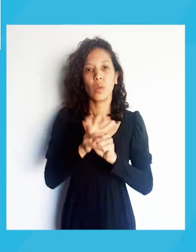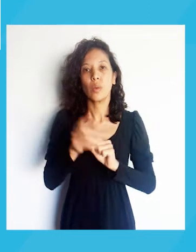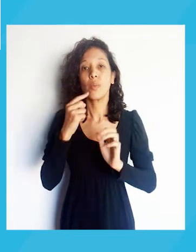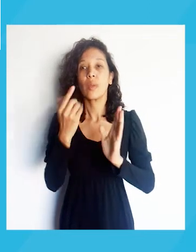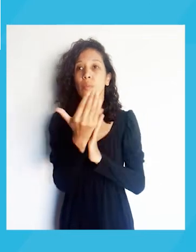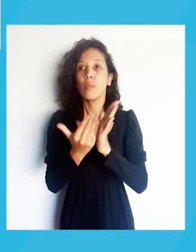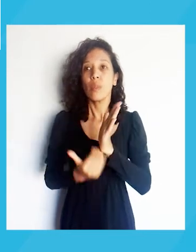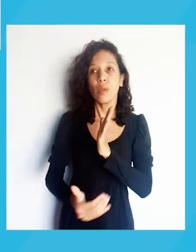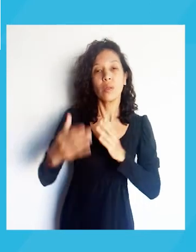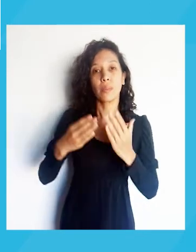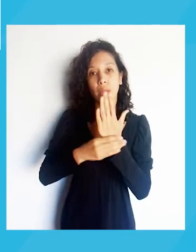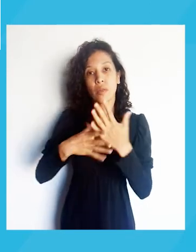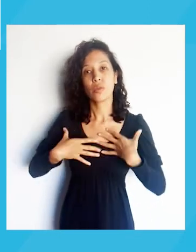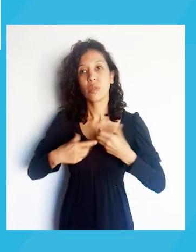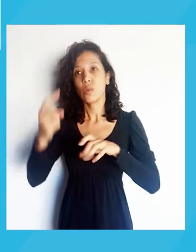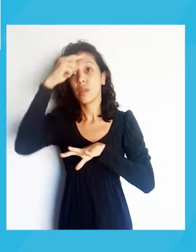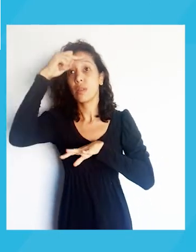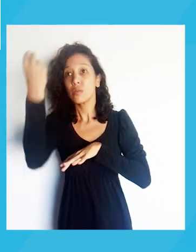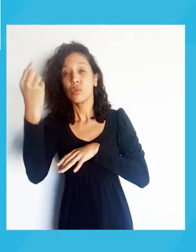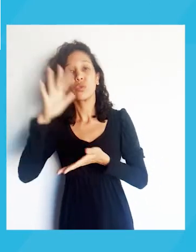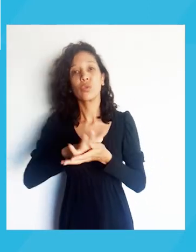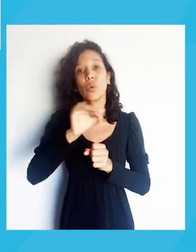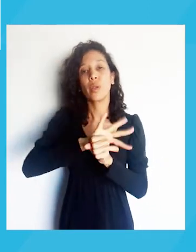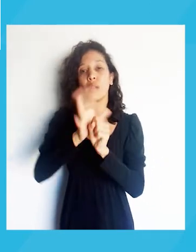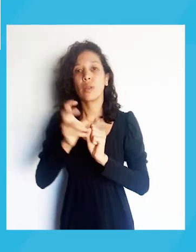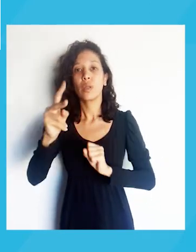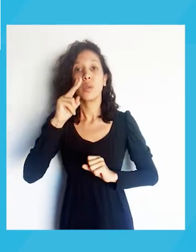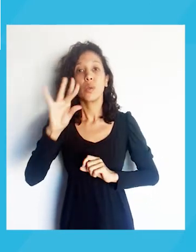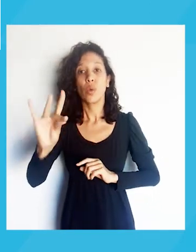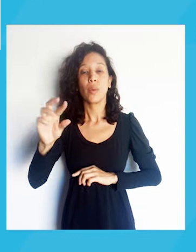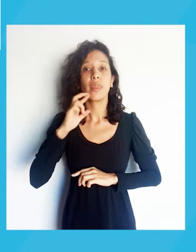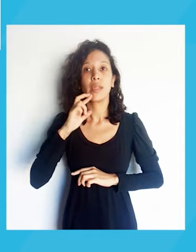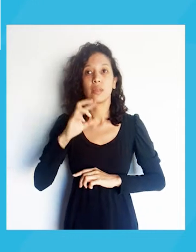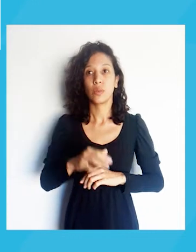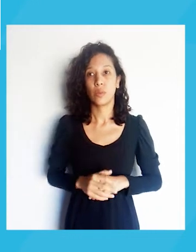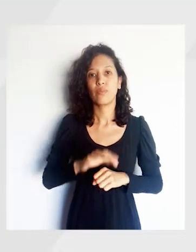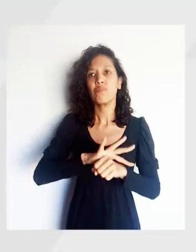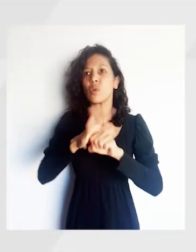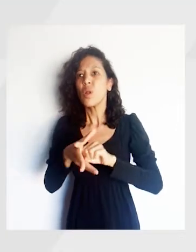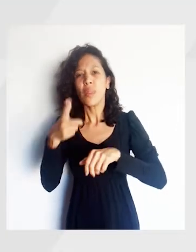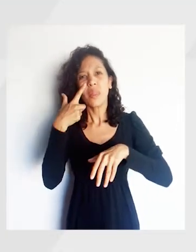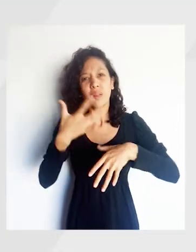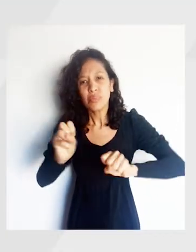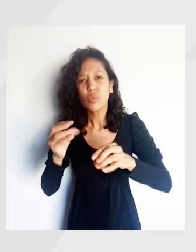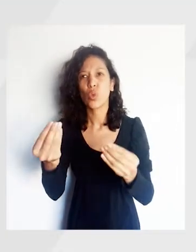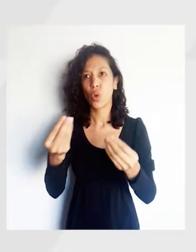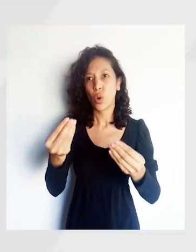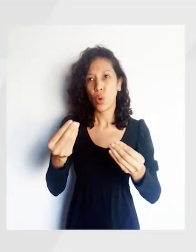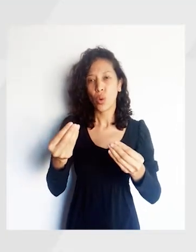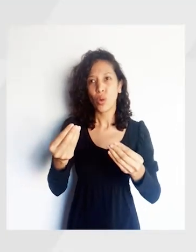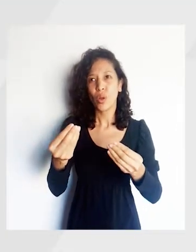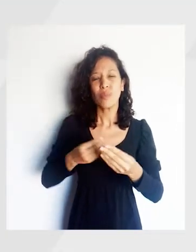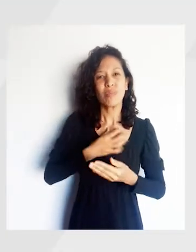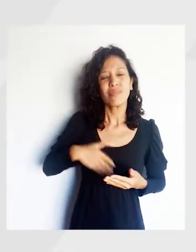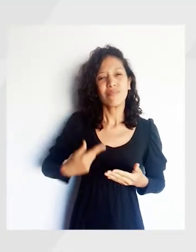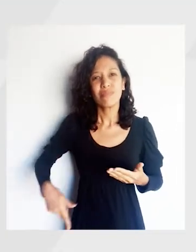Coronavirus. Recomendaciones del Ministerio de Salud de la Nación para el coronavirus COVID-19. ¿Cómo identificamos al coronavirus?